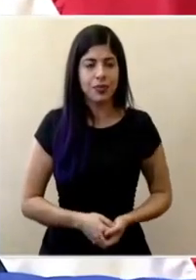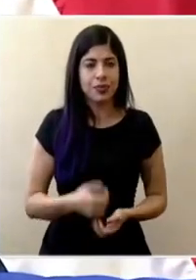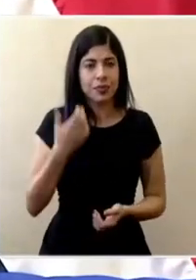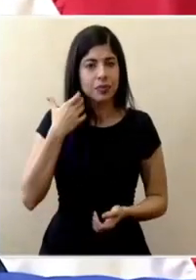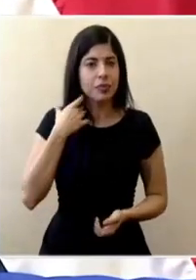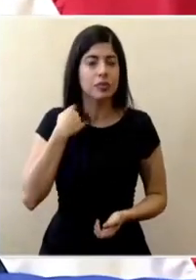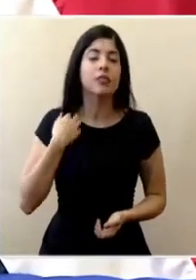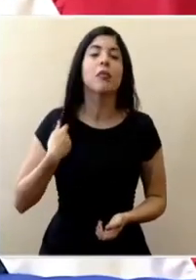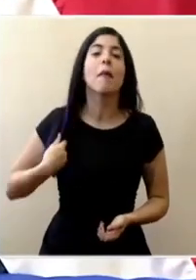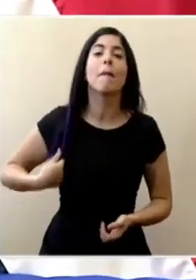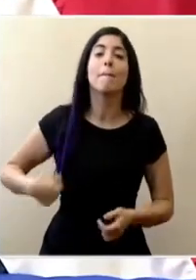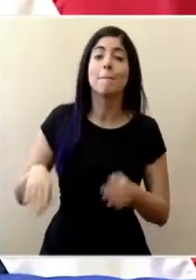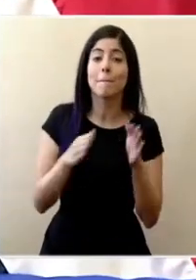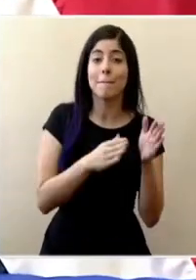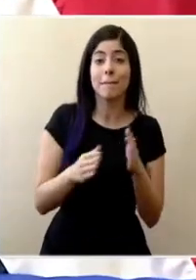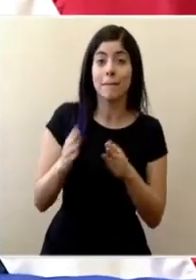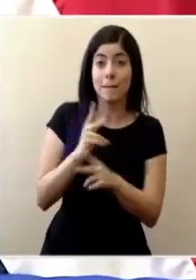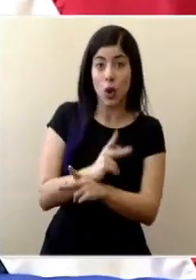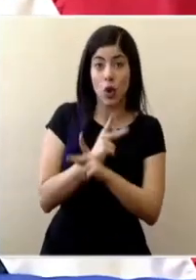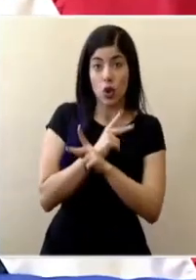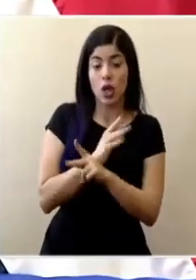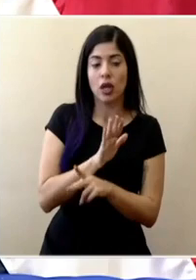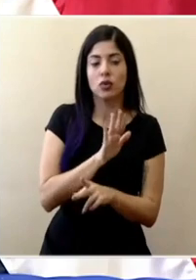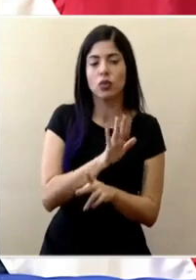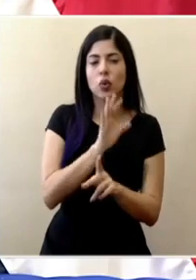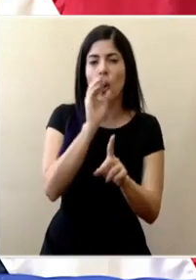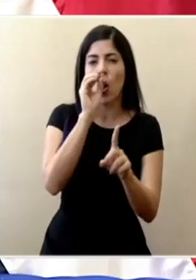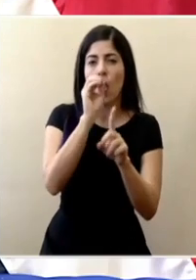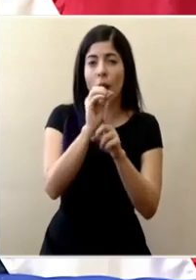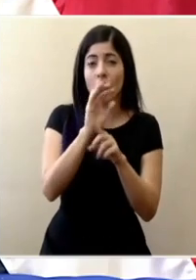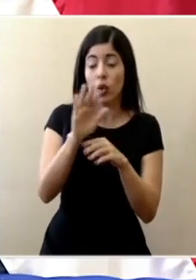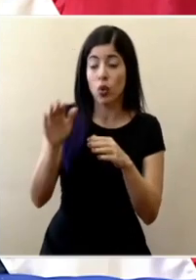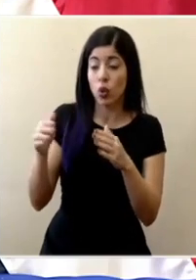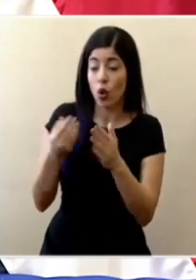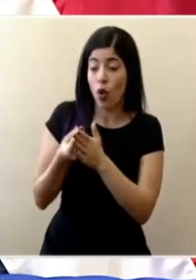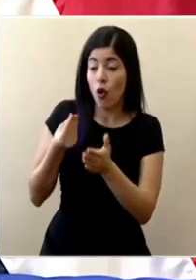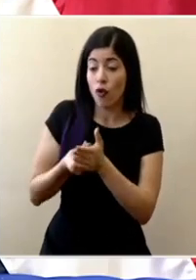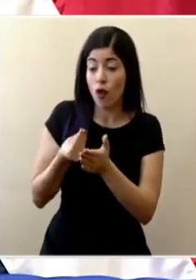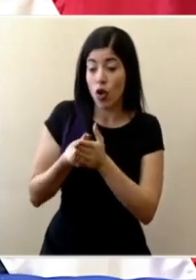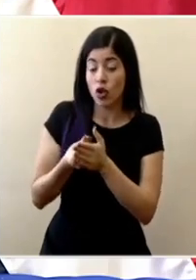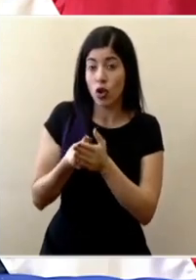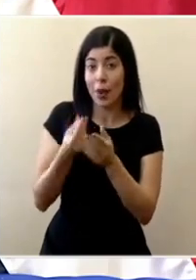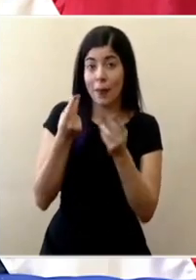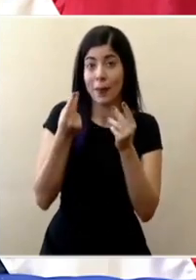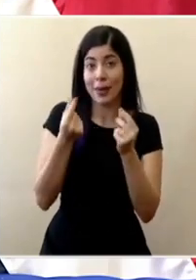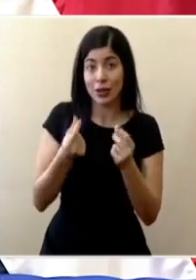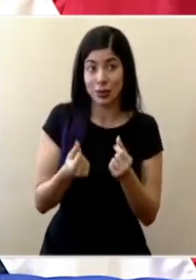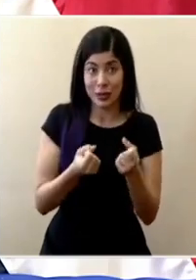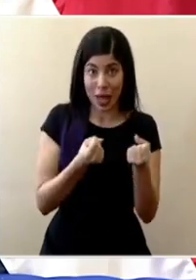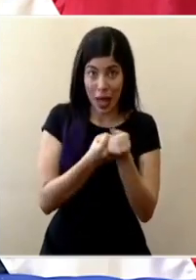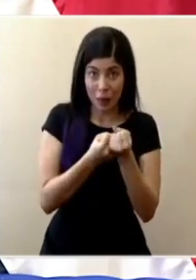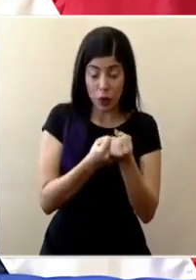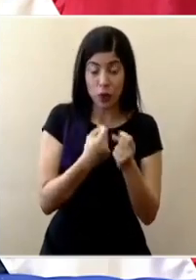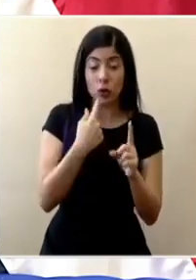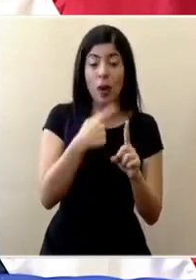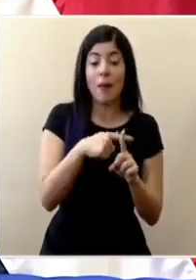relación con el plan proteger tiene una finalidad de tomar todos los recursos de apoyo presupuestario y otros que venían en la